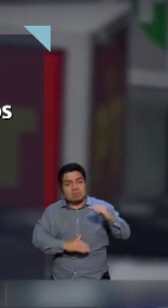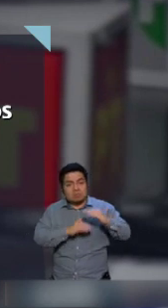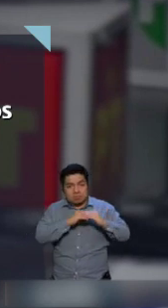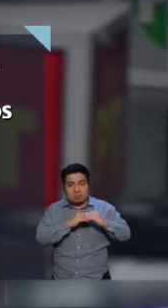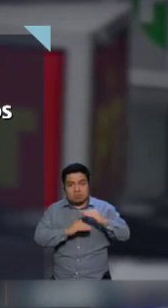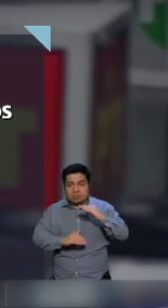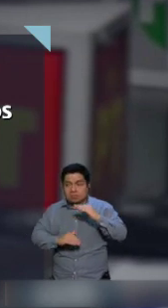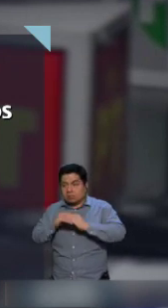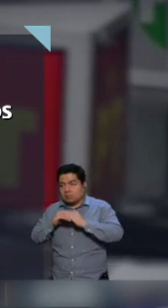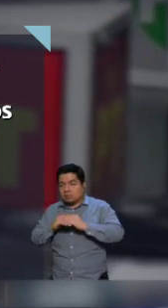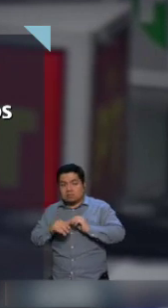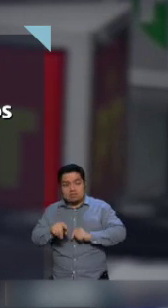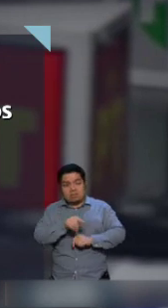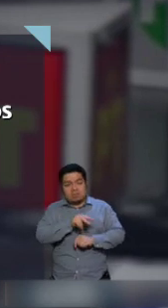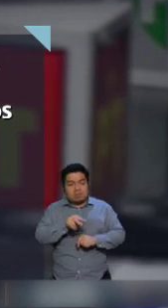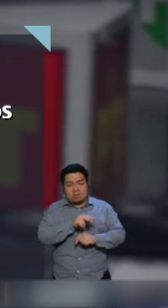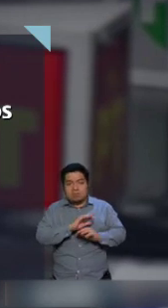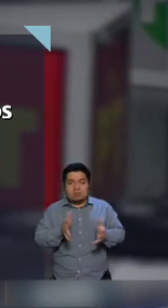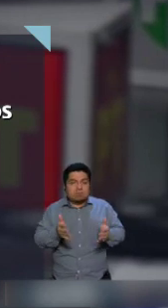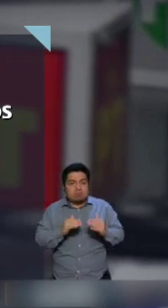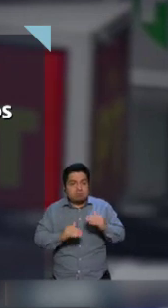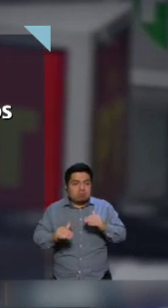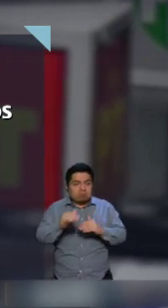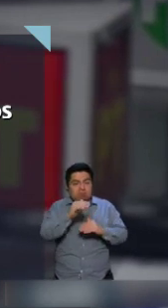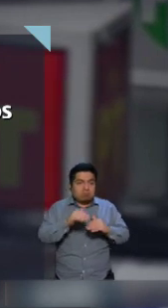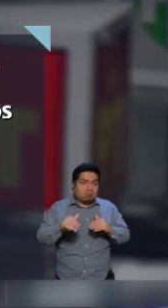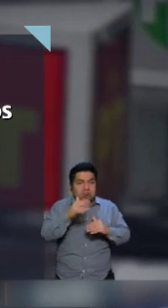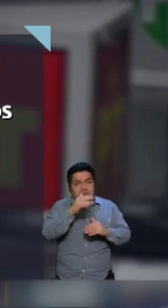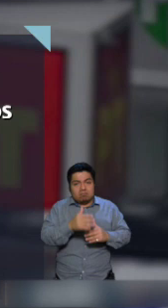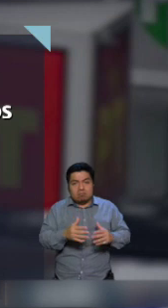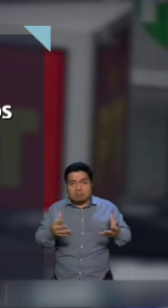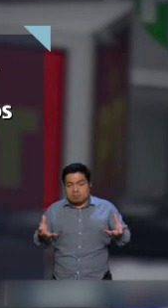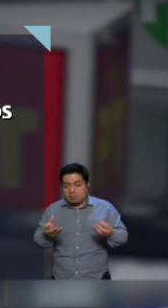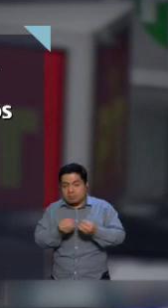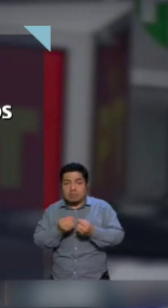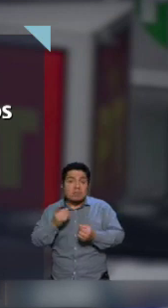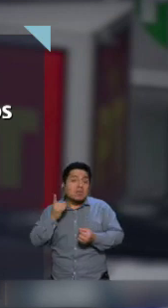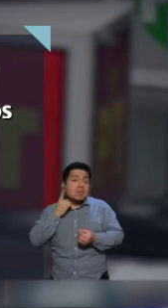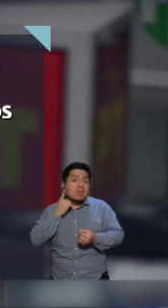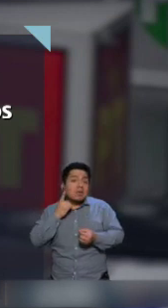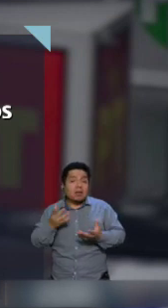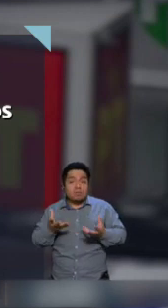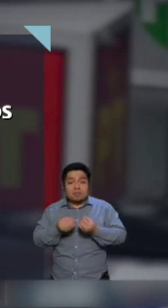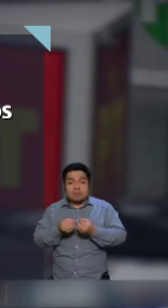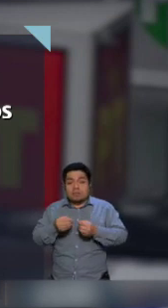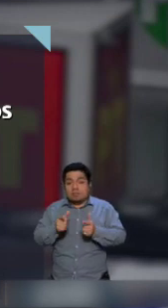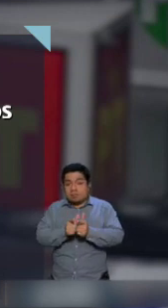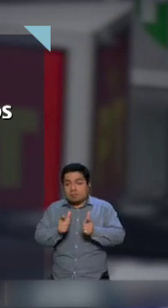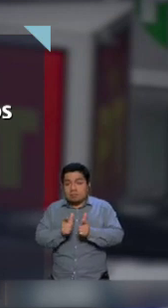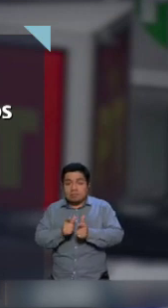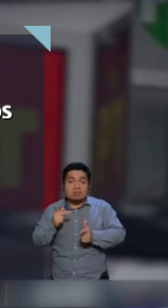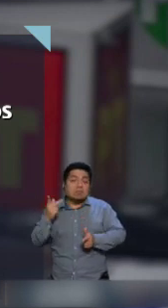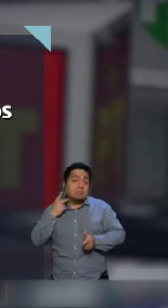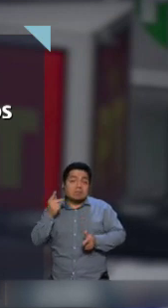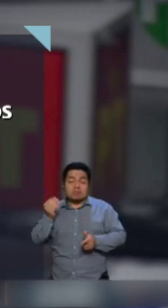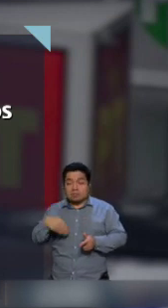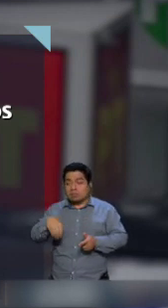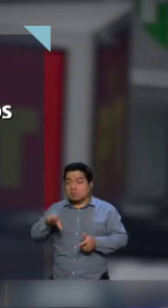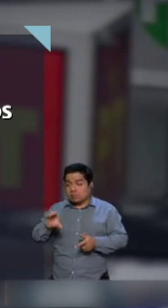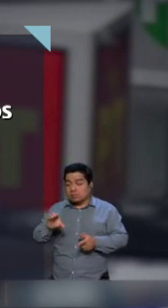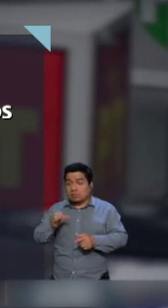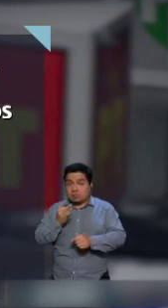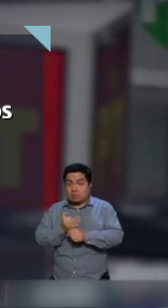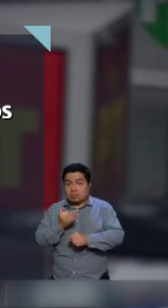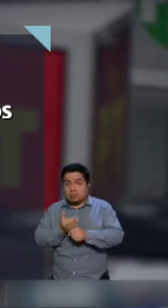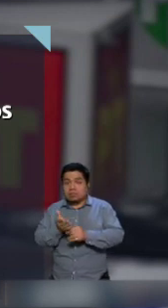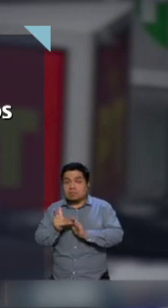de campaña ya fue rebasado por sus contrincantes. En conjunto con el diputado local de Movimiento Ciudadano, Roy Fitt Torres, anunció que se presentará